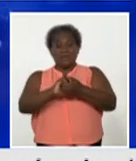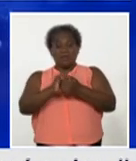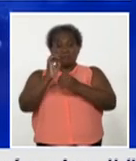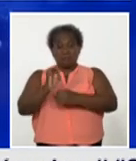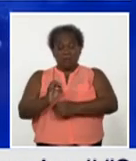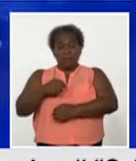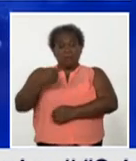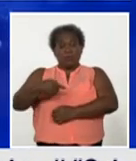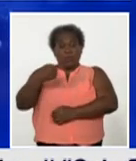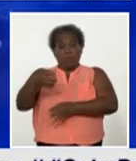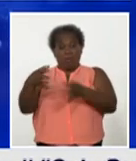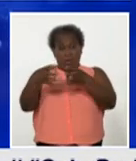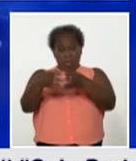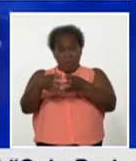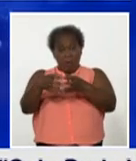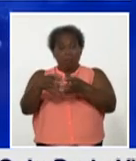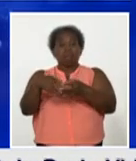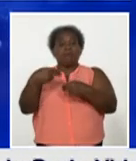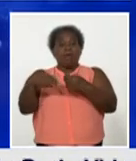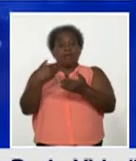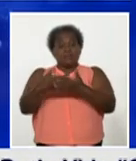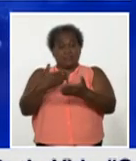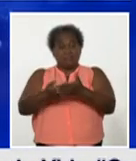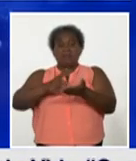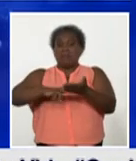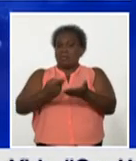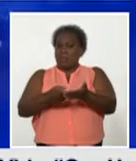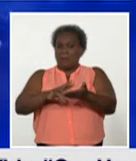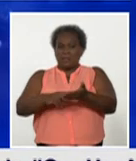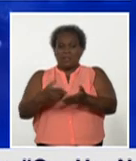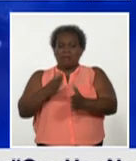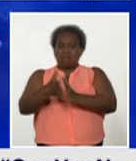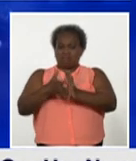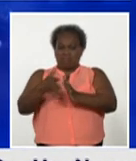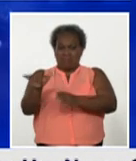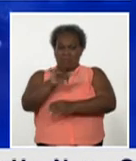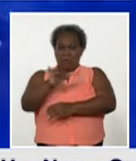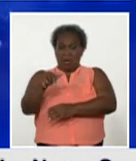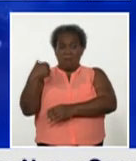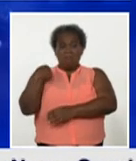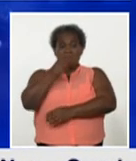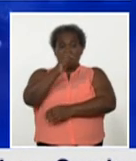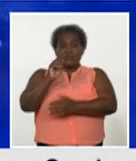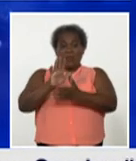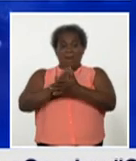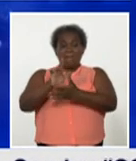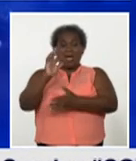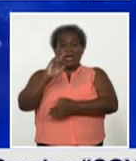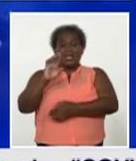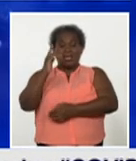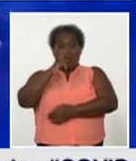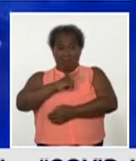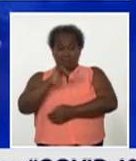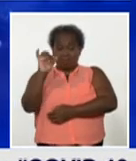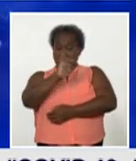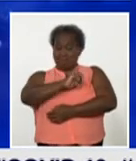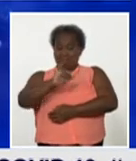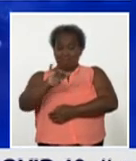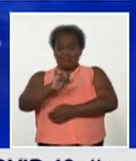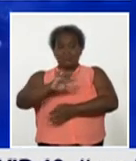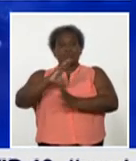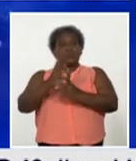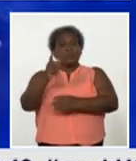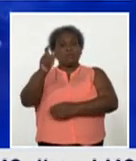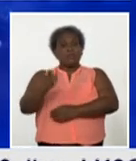transmisión, a la intérprete de lengua de señas, a la profesora María Eugenia Toledo, y a todas las personas que